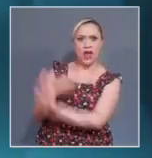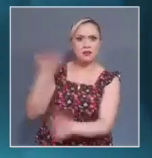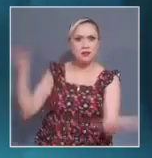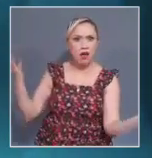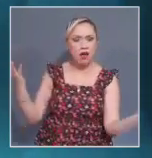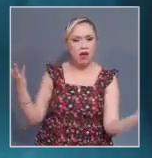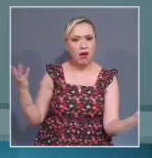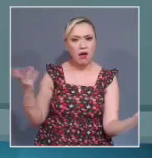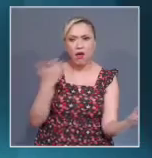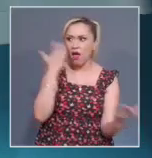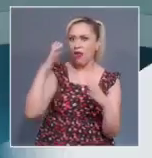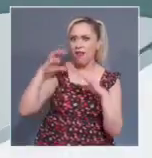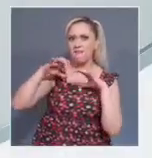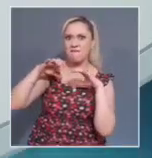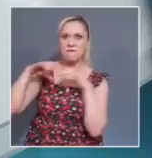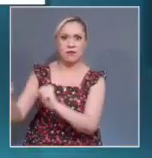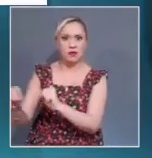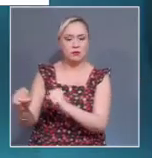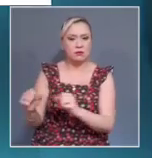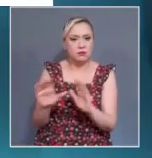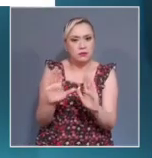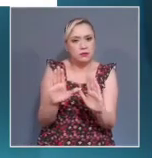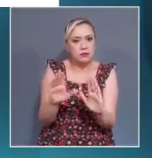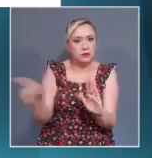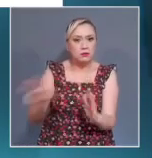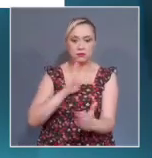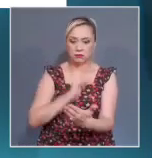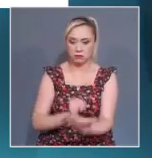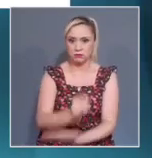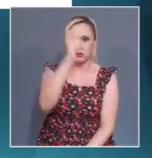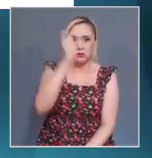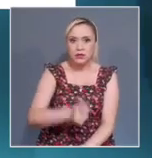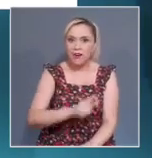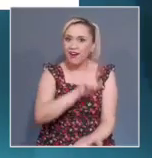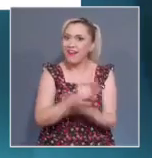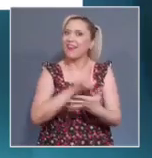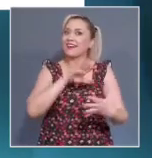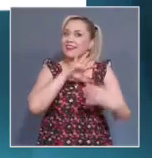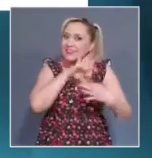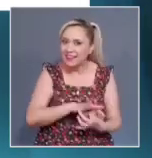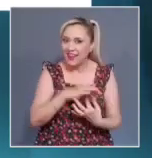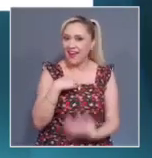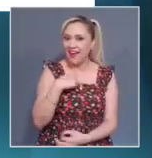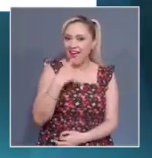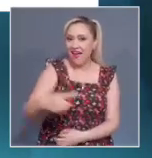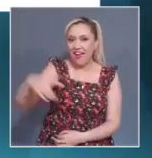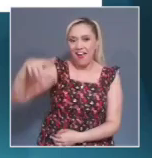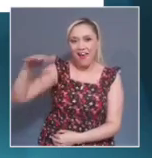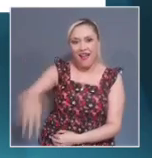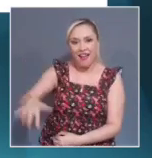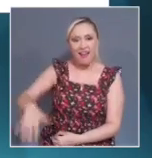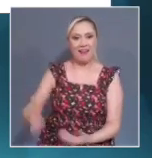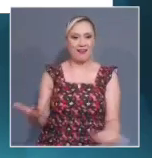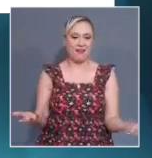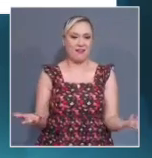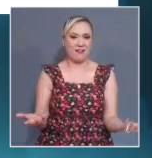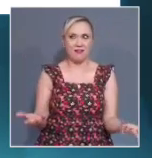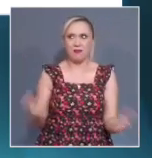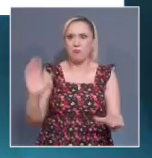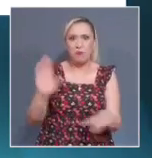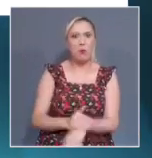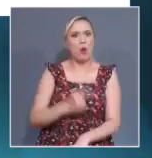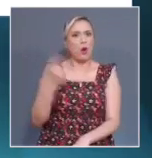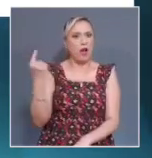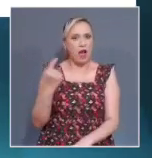contenido de una de sus resoluciones. Se indica, exigió que los procesos a los que sea sometida se